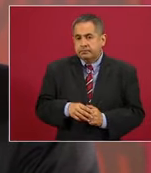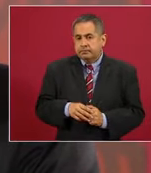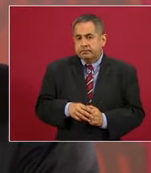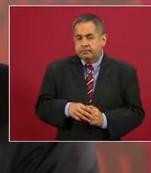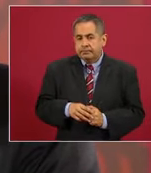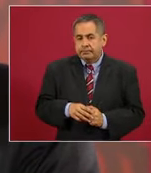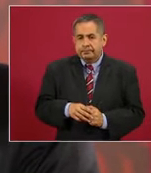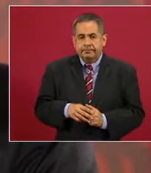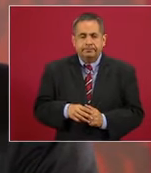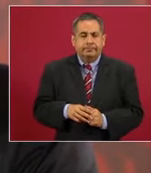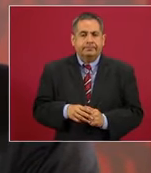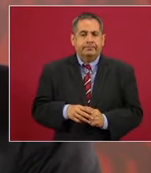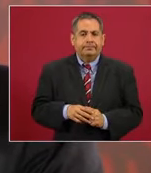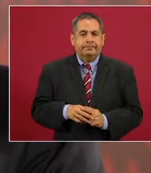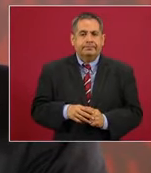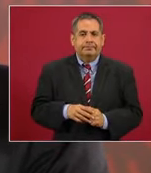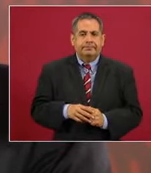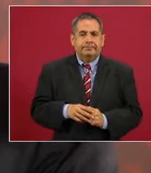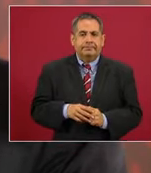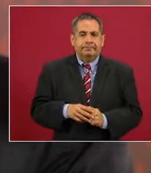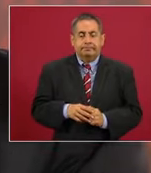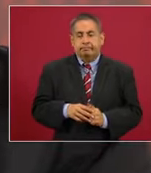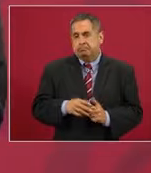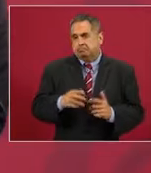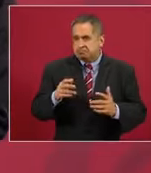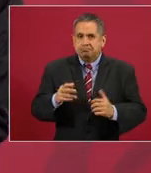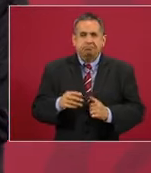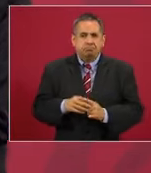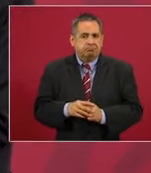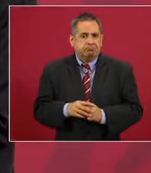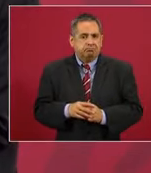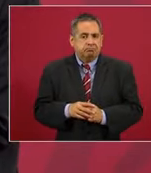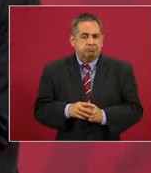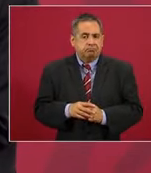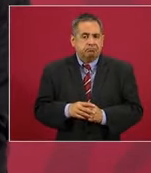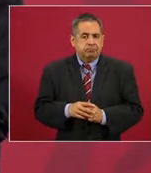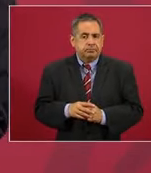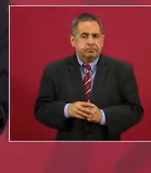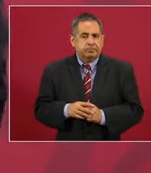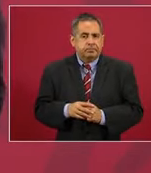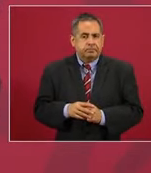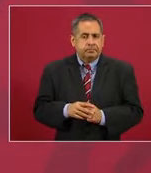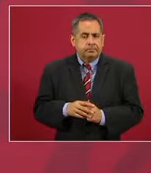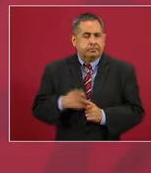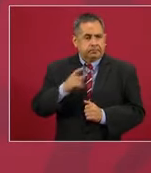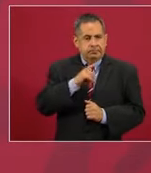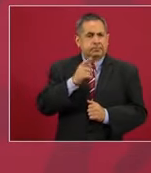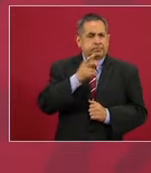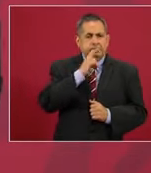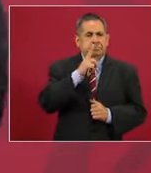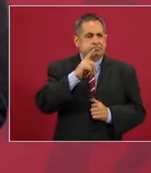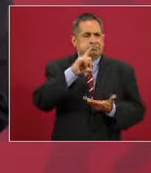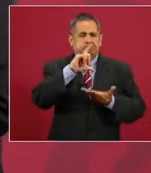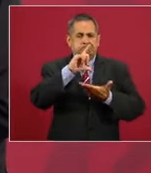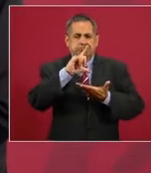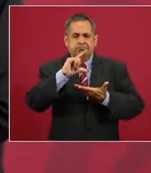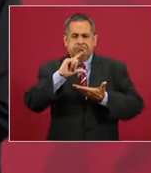También, aunque ya está bajando la